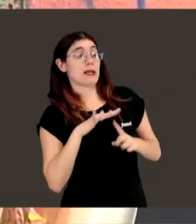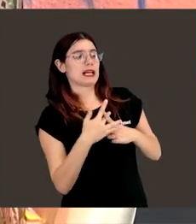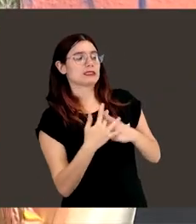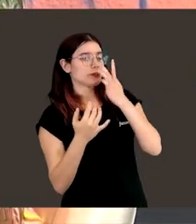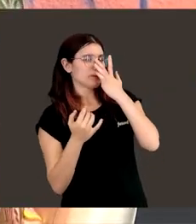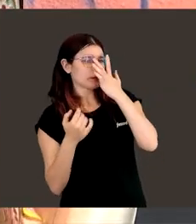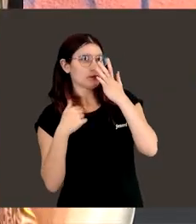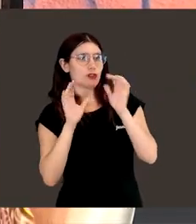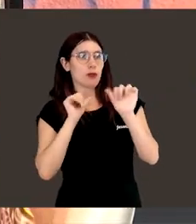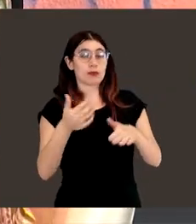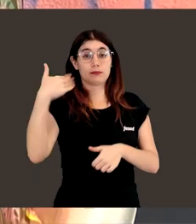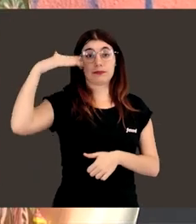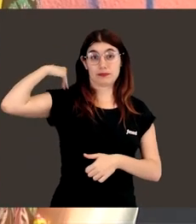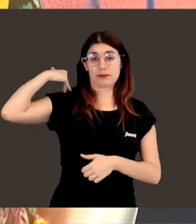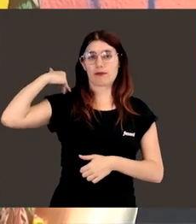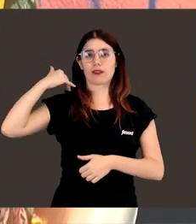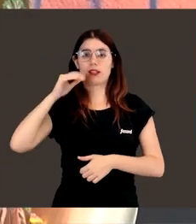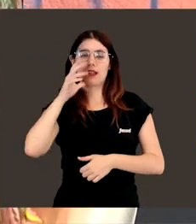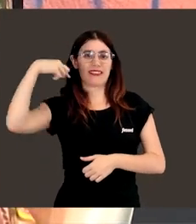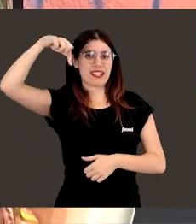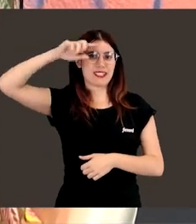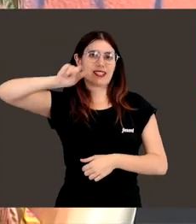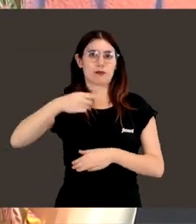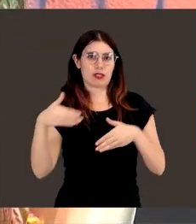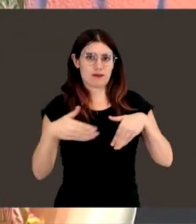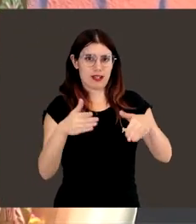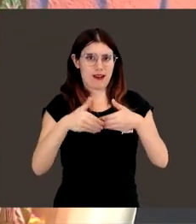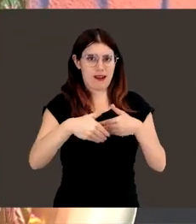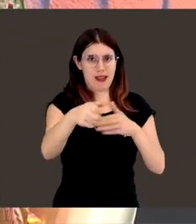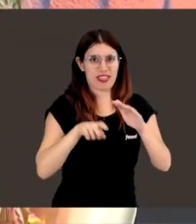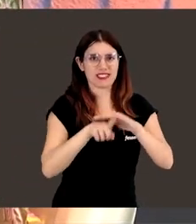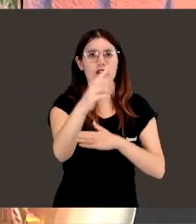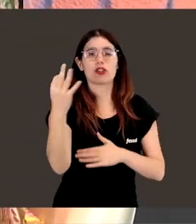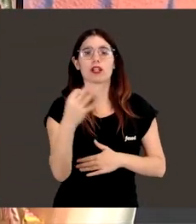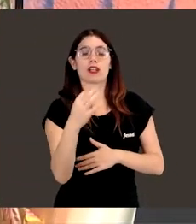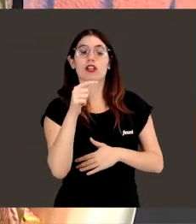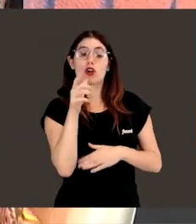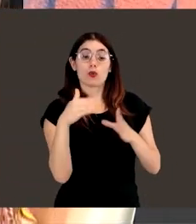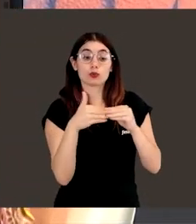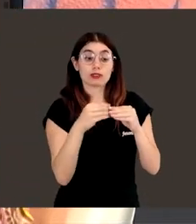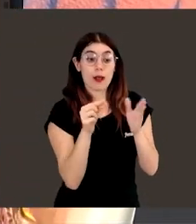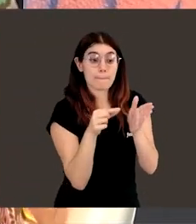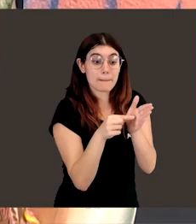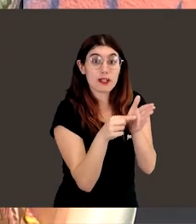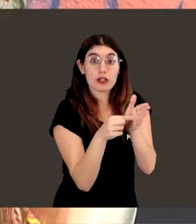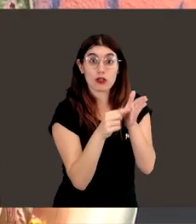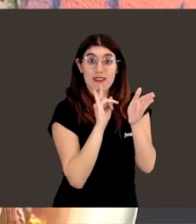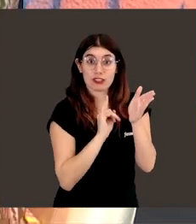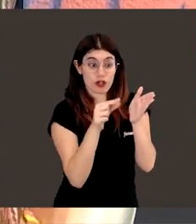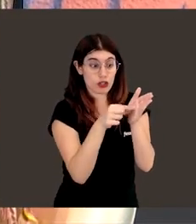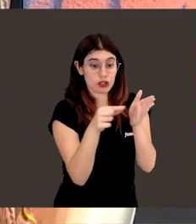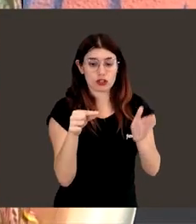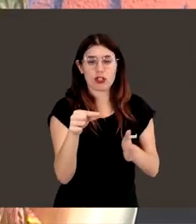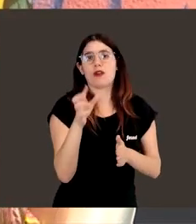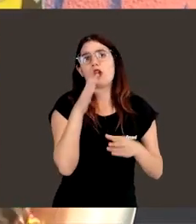ya empecé en mi tesis, y luego lo fui desarrollando a largo de mi carrera, es precisamente utilizar estos chips microelectrónicos, en vez de usarlos,